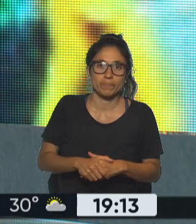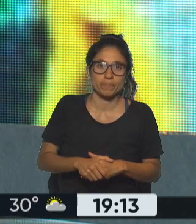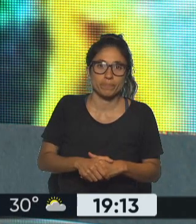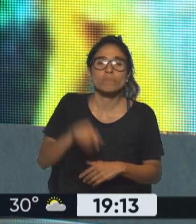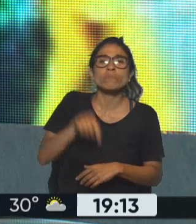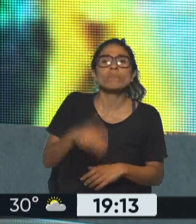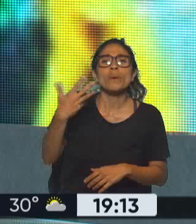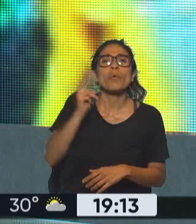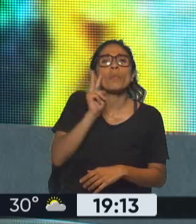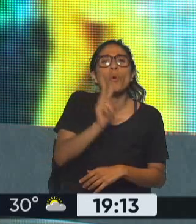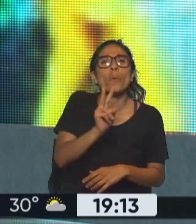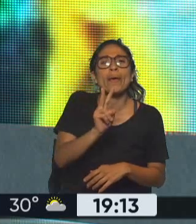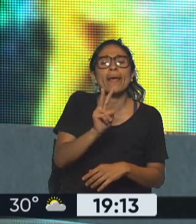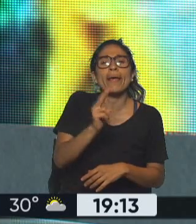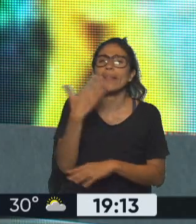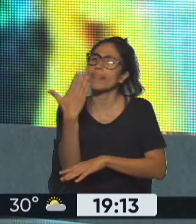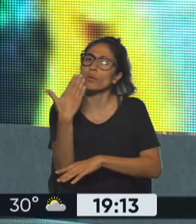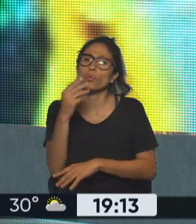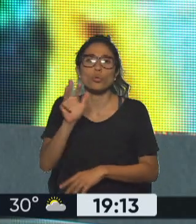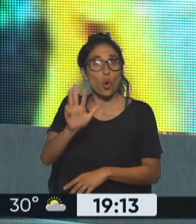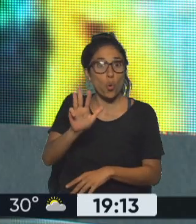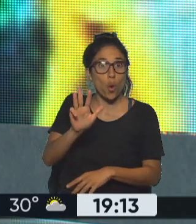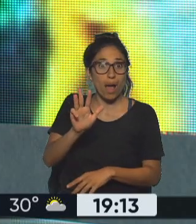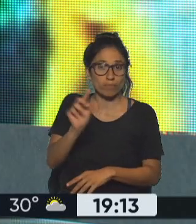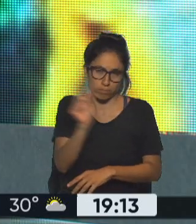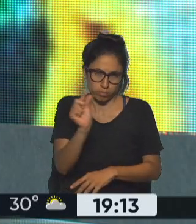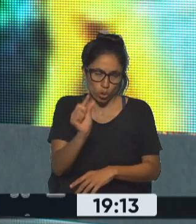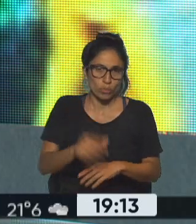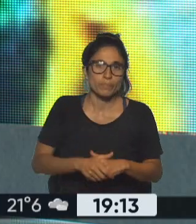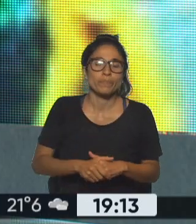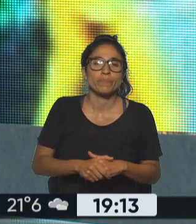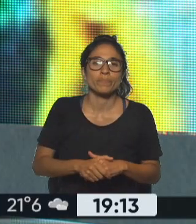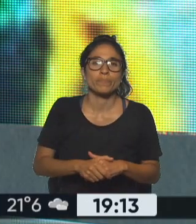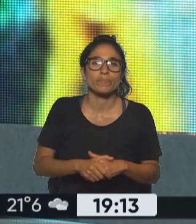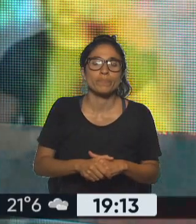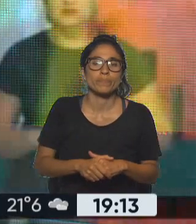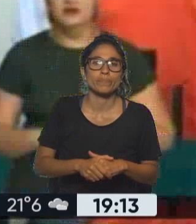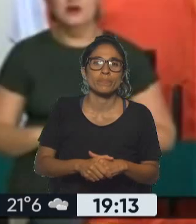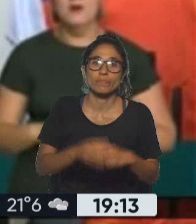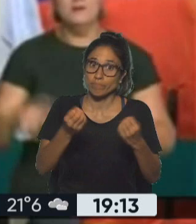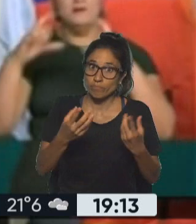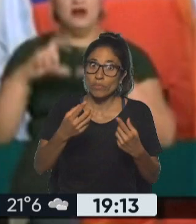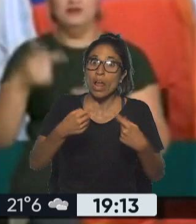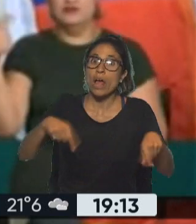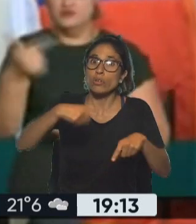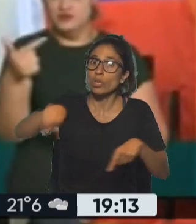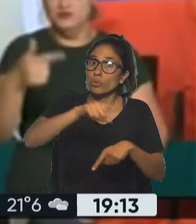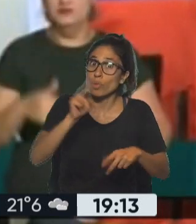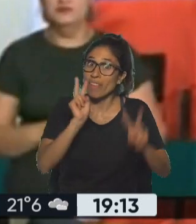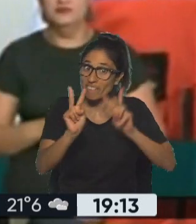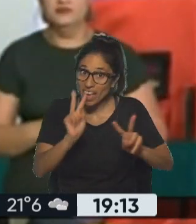algunas imágenes de lo que fue la cadena nacional para poder entender que detrás de lo que vos estás viendo y estás escuchando